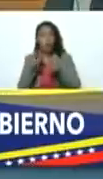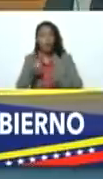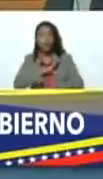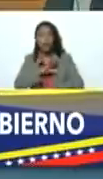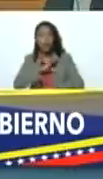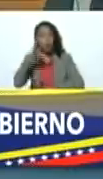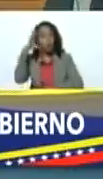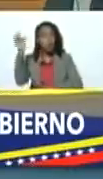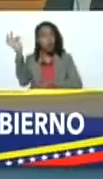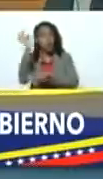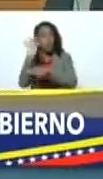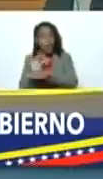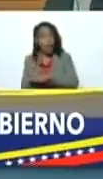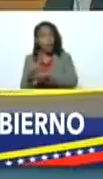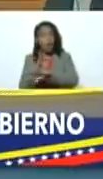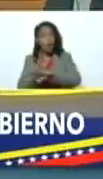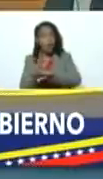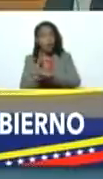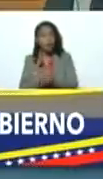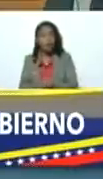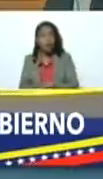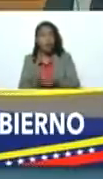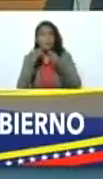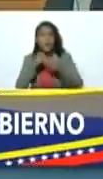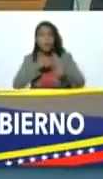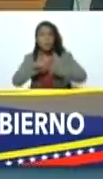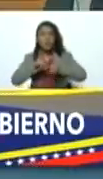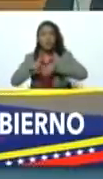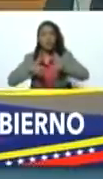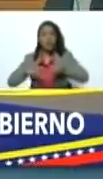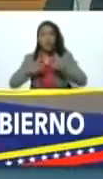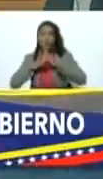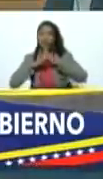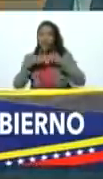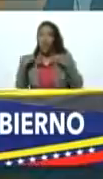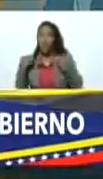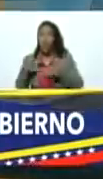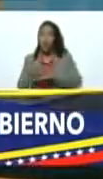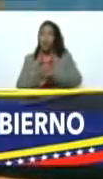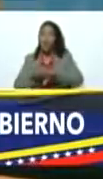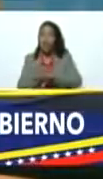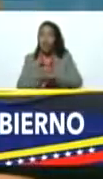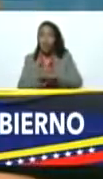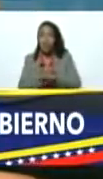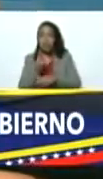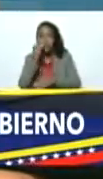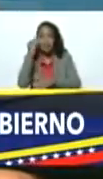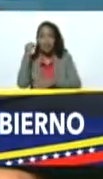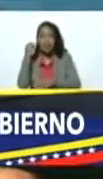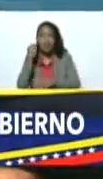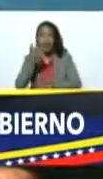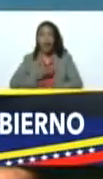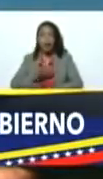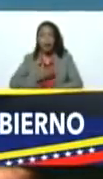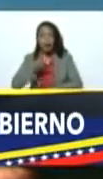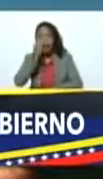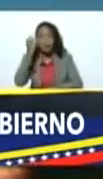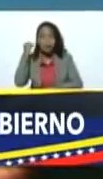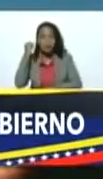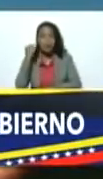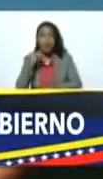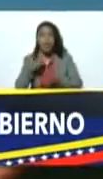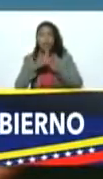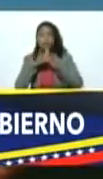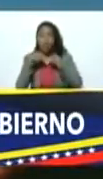consejo federal de gobierno para coordinar con todos los gobernadores con todas las alcaldías y con